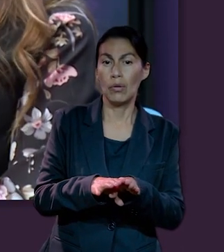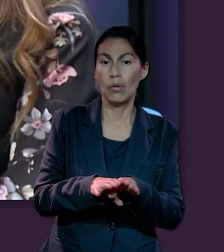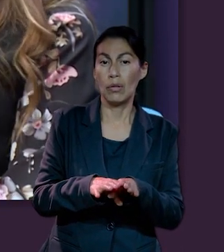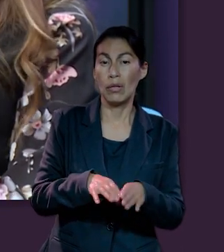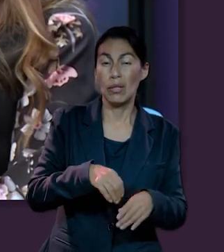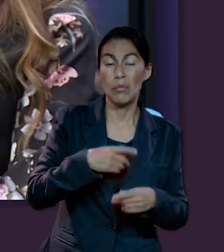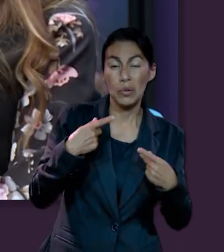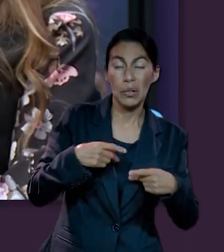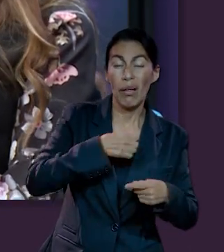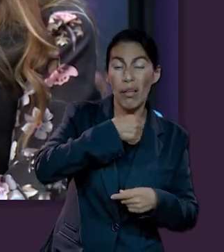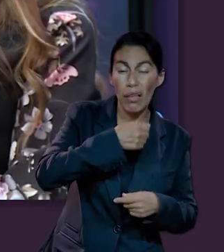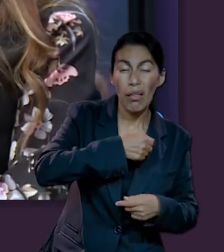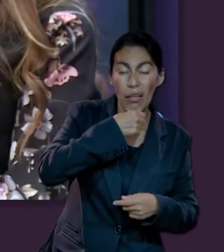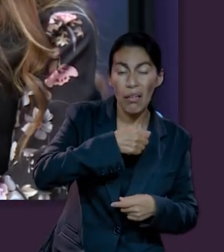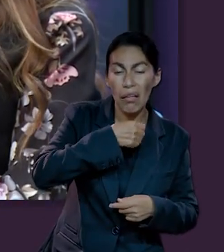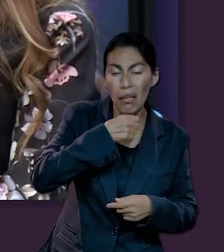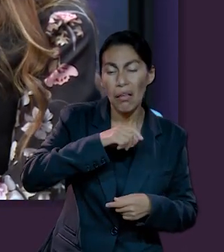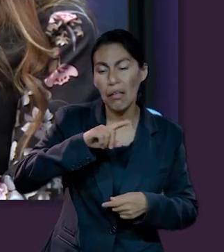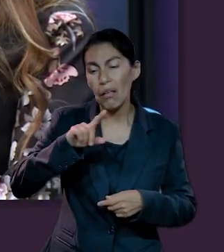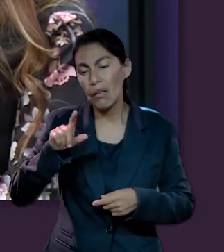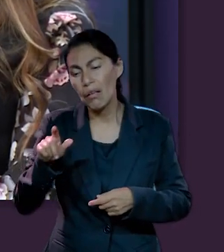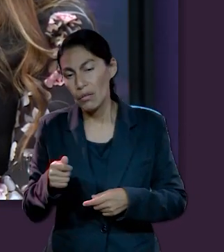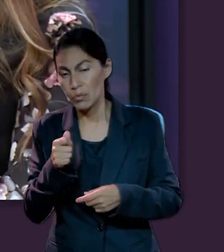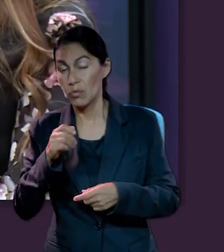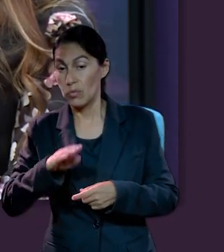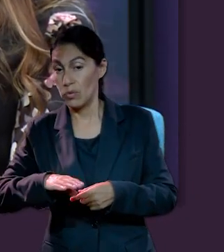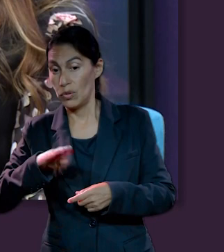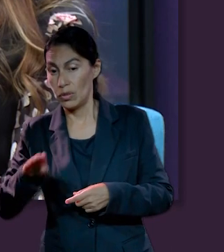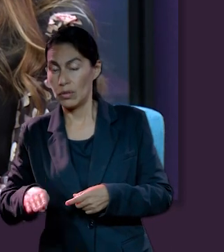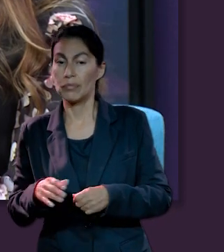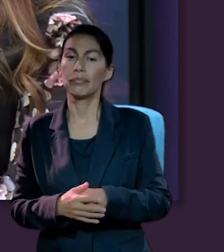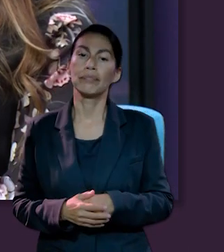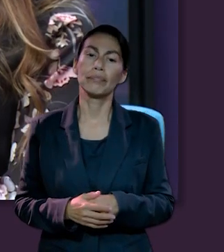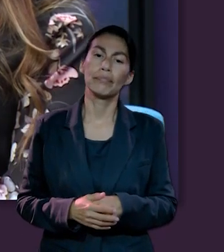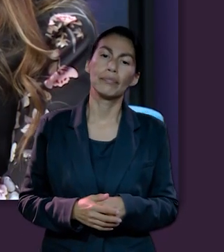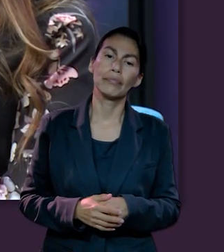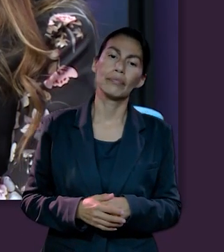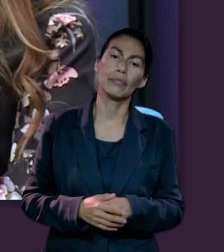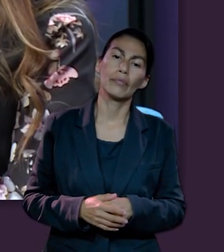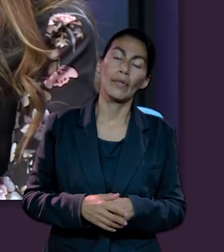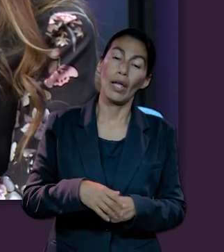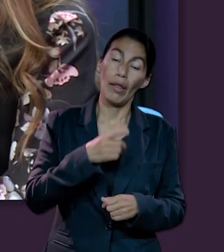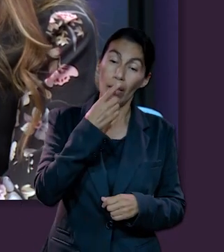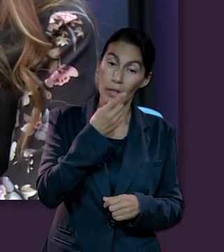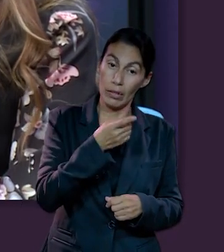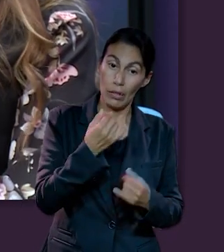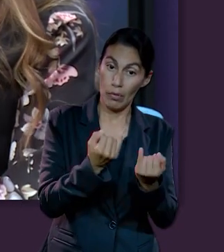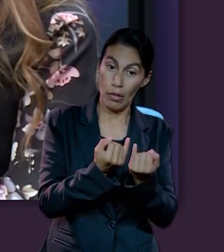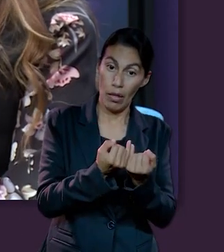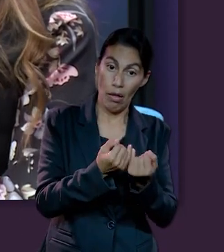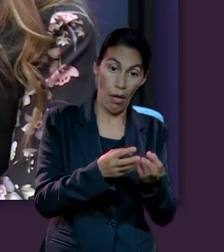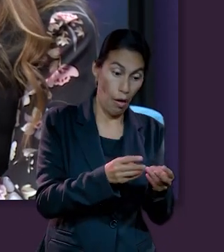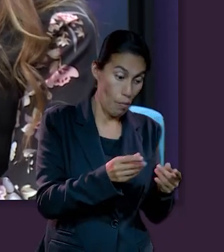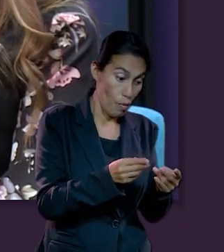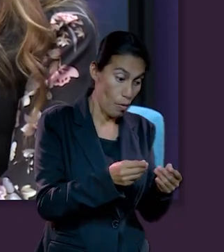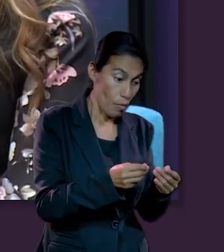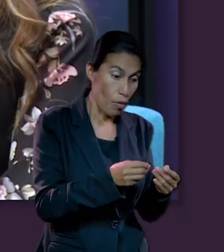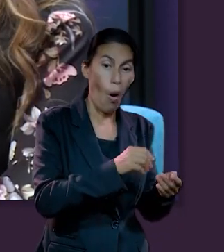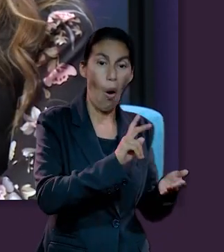envejecimiento que termina con la muerte. Y también se nos señala que el polvo